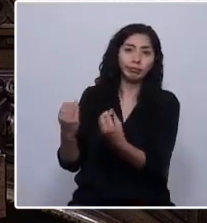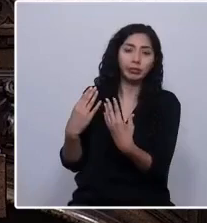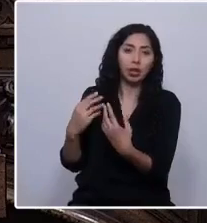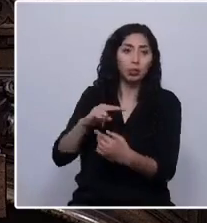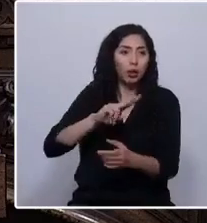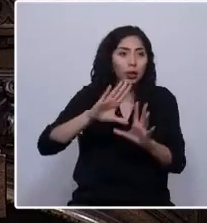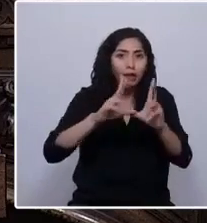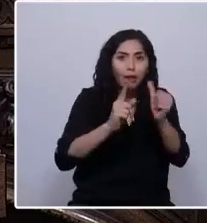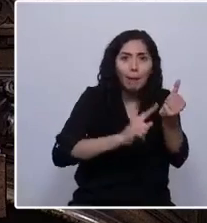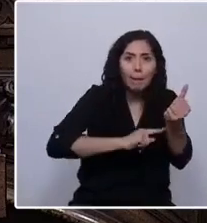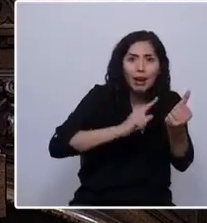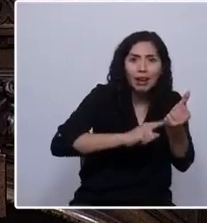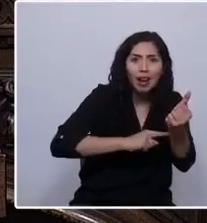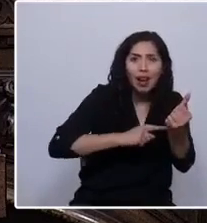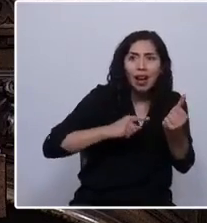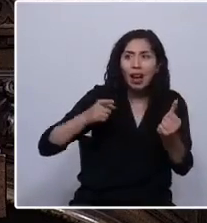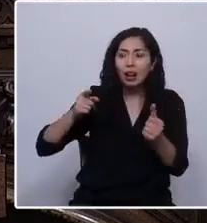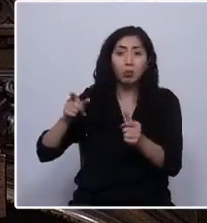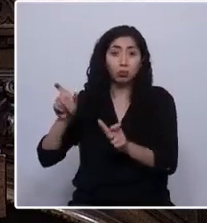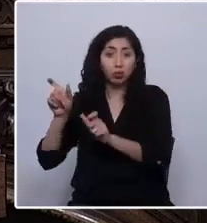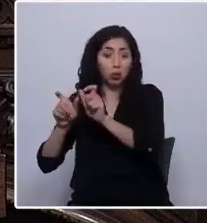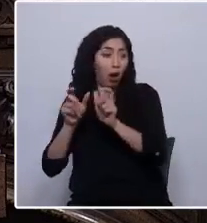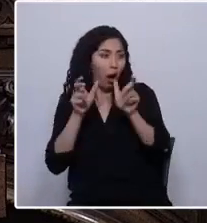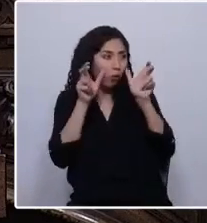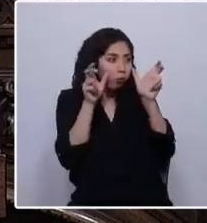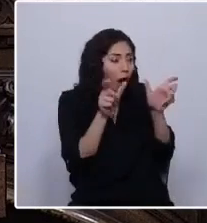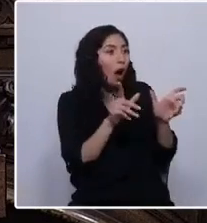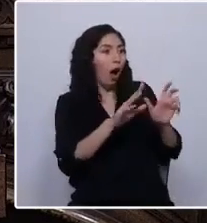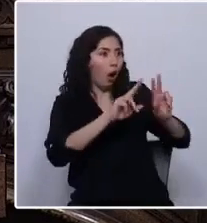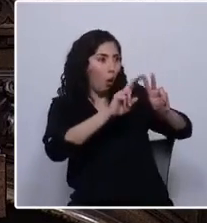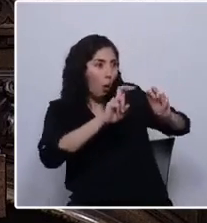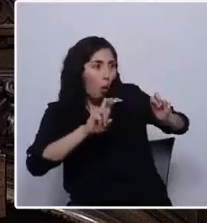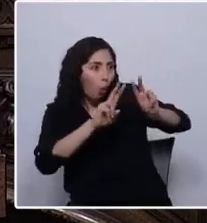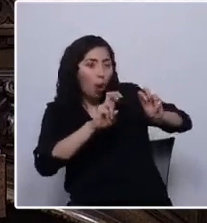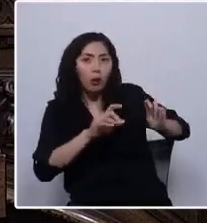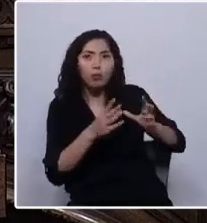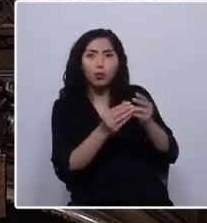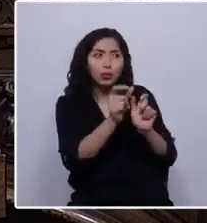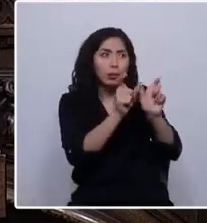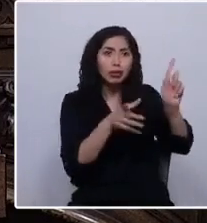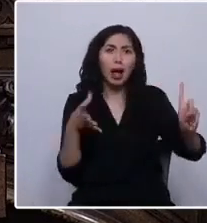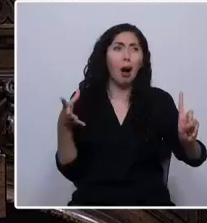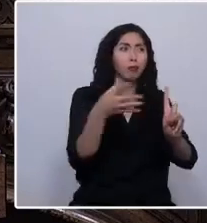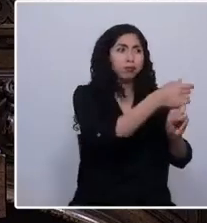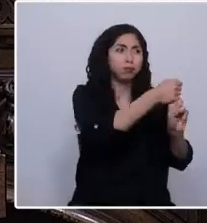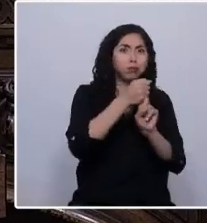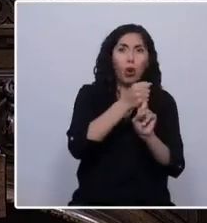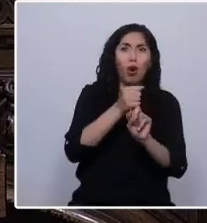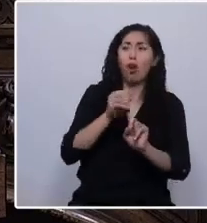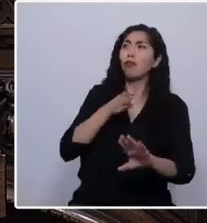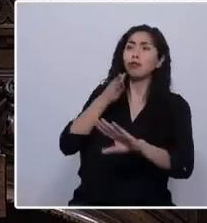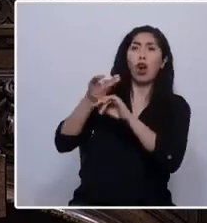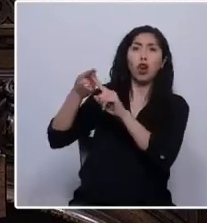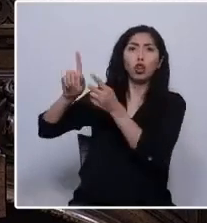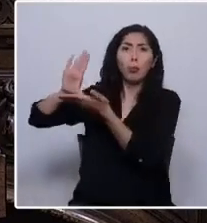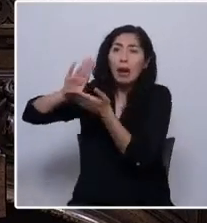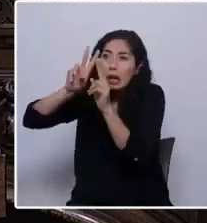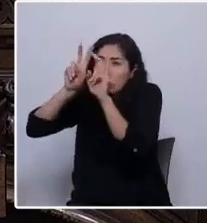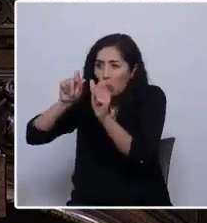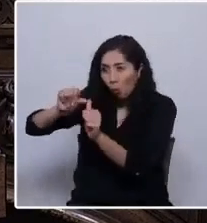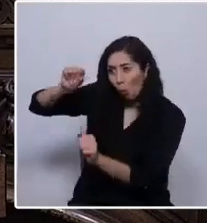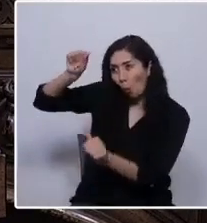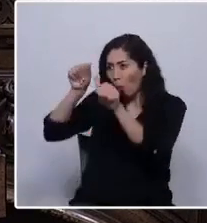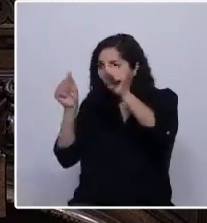estudio e investigación. A muchos se nos llevaron fuera para ser medidos, analizados y